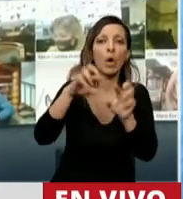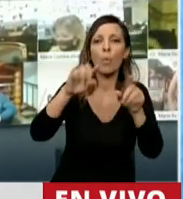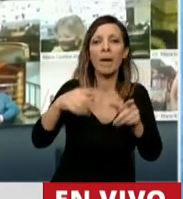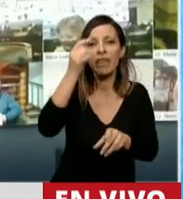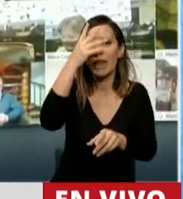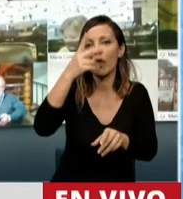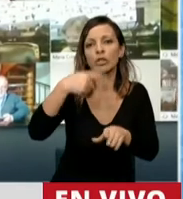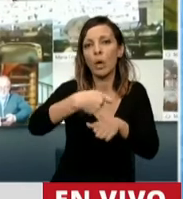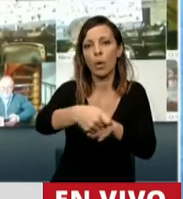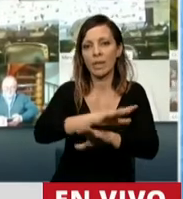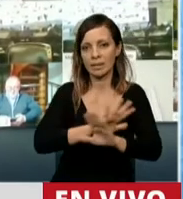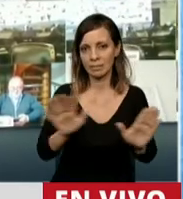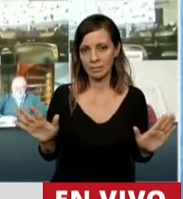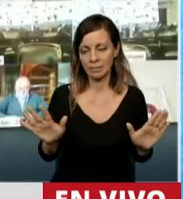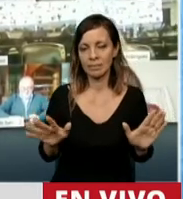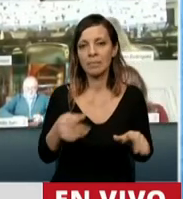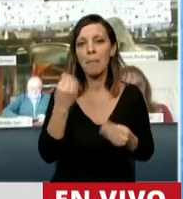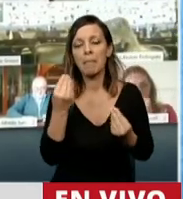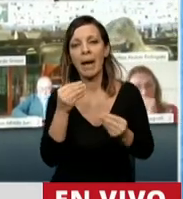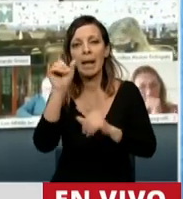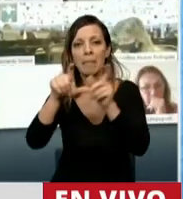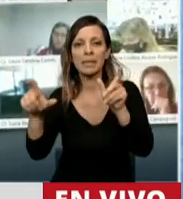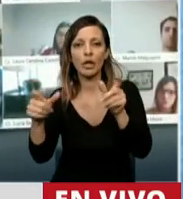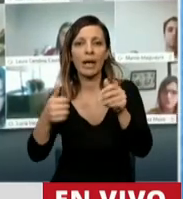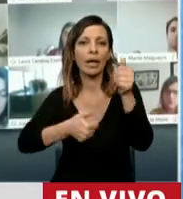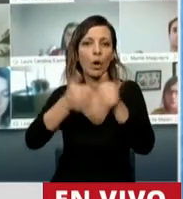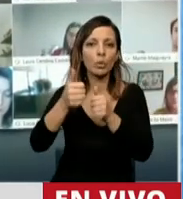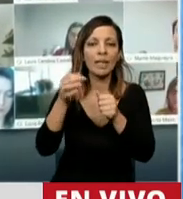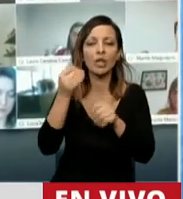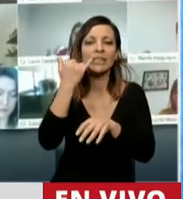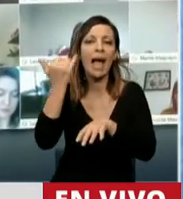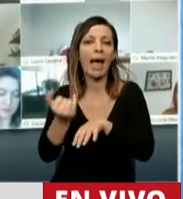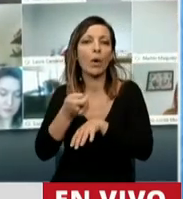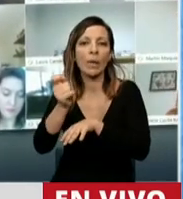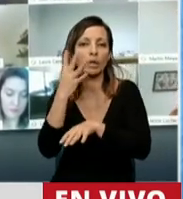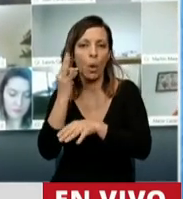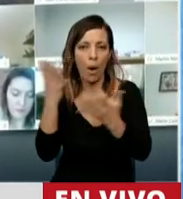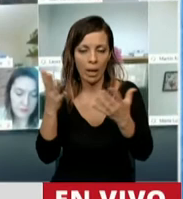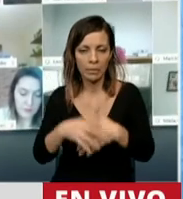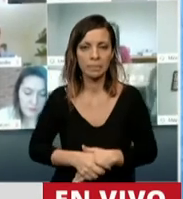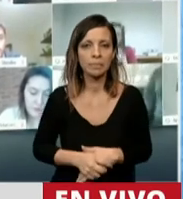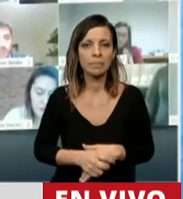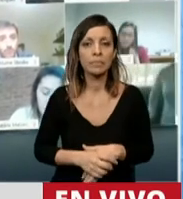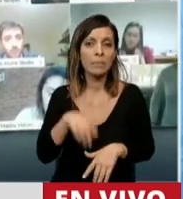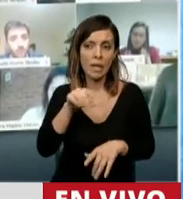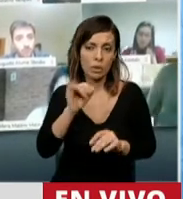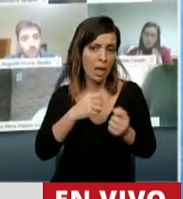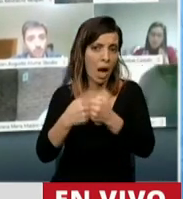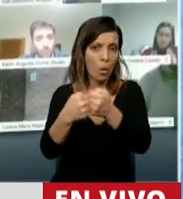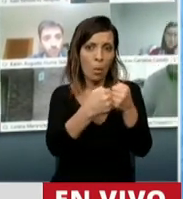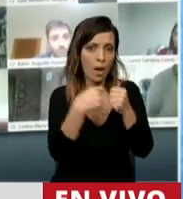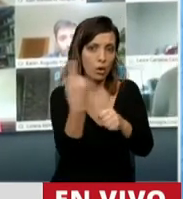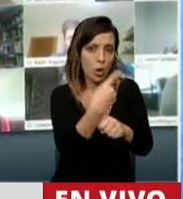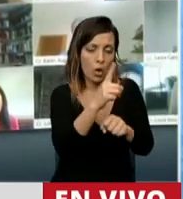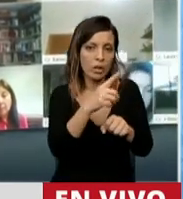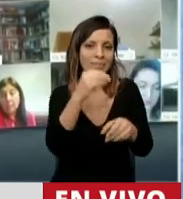12 cuotas previsto para concursados y fallidos procesados penalmente. Esto fue compartido por toda la línea de